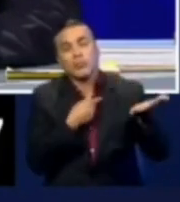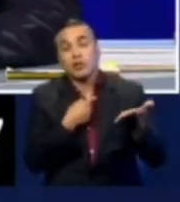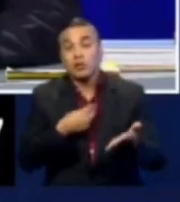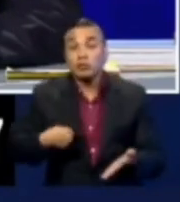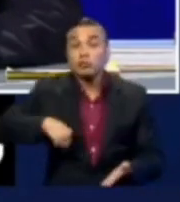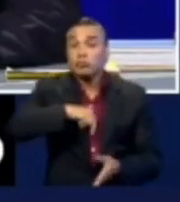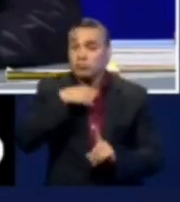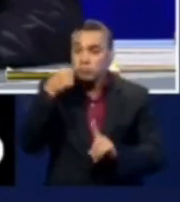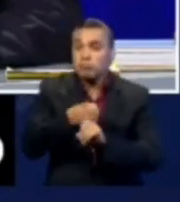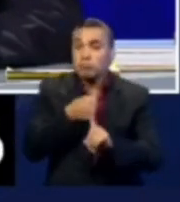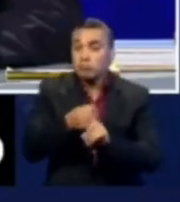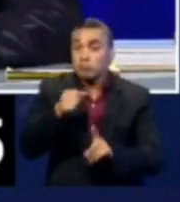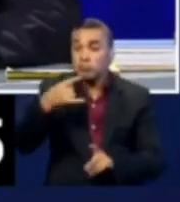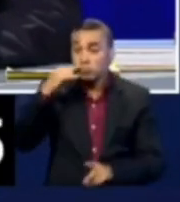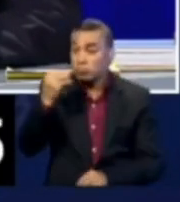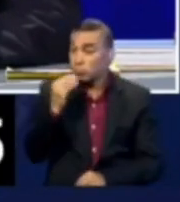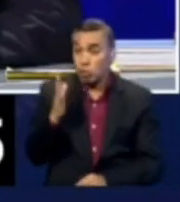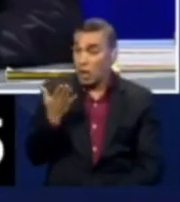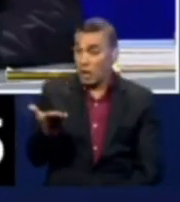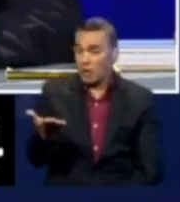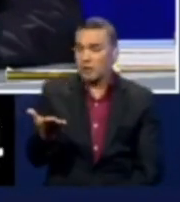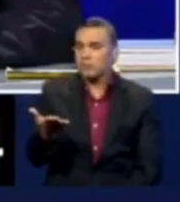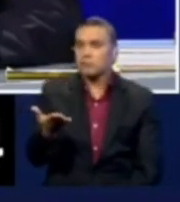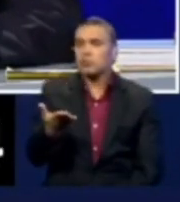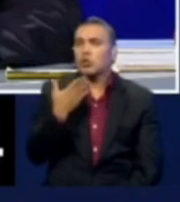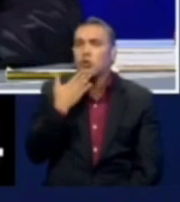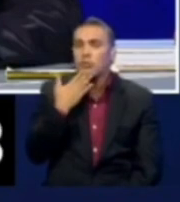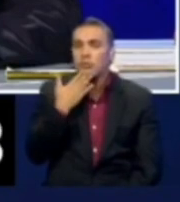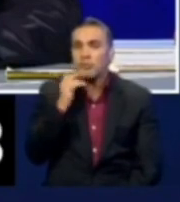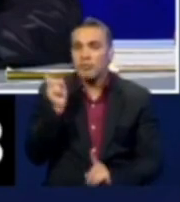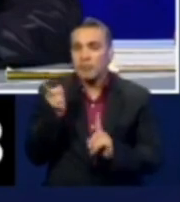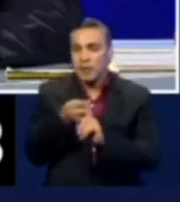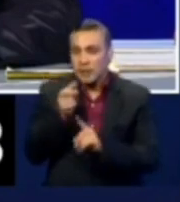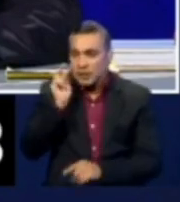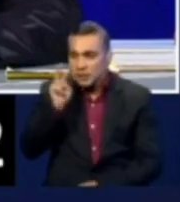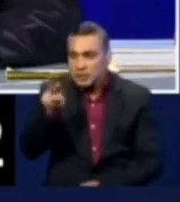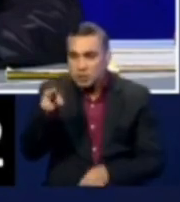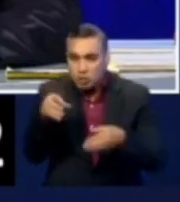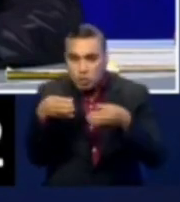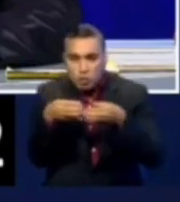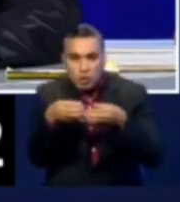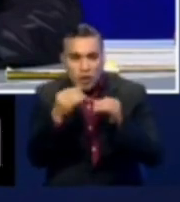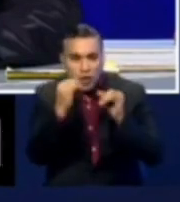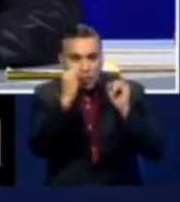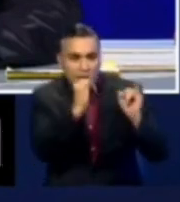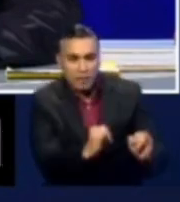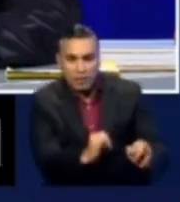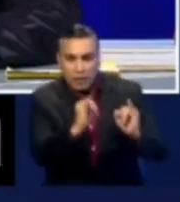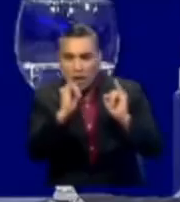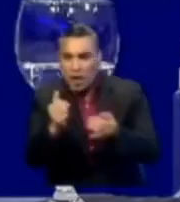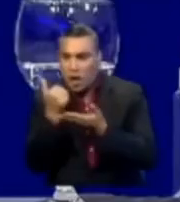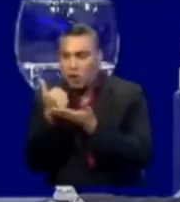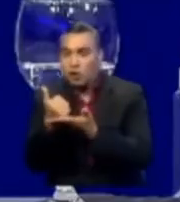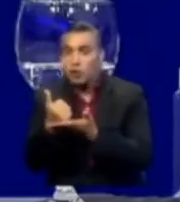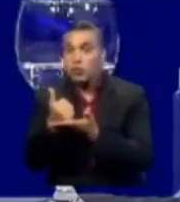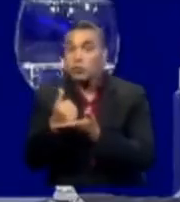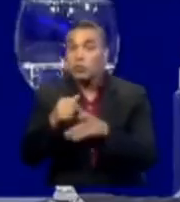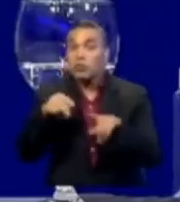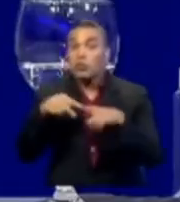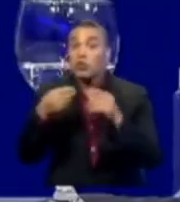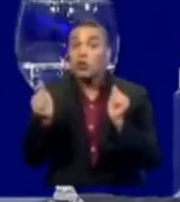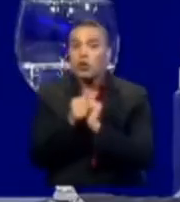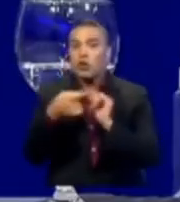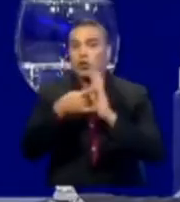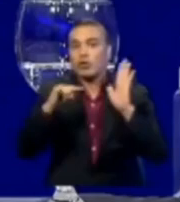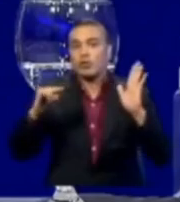a combatir la desnutrición crónica infantil. Con el seguimiento pormenorizado, individualizado. A partir de la tecnología